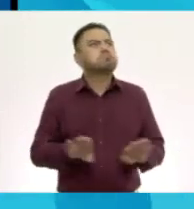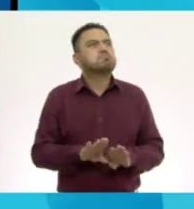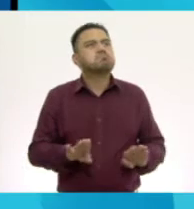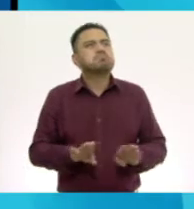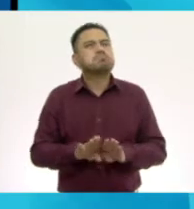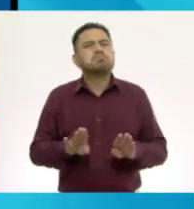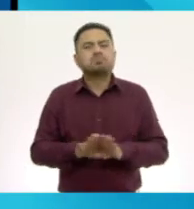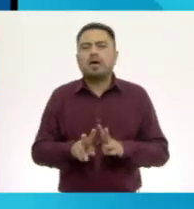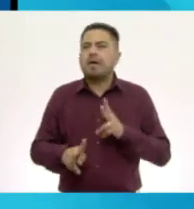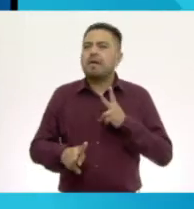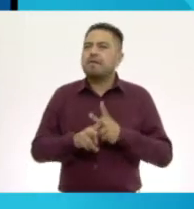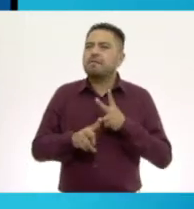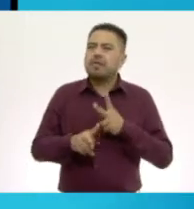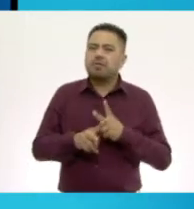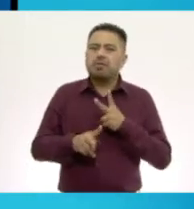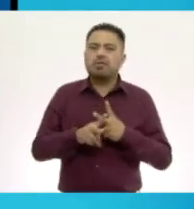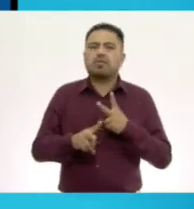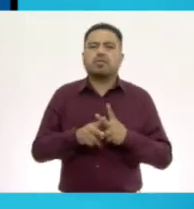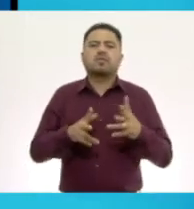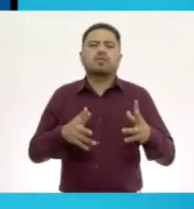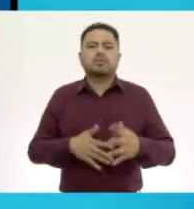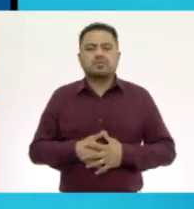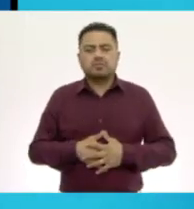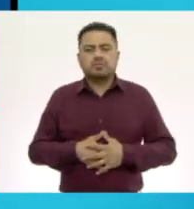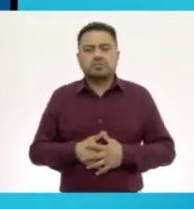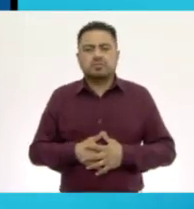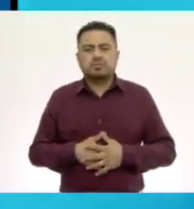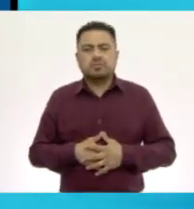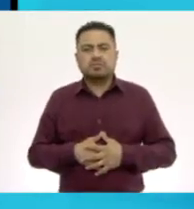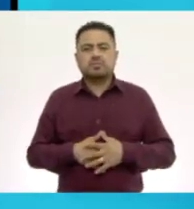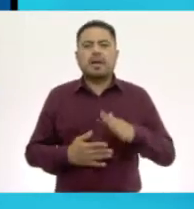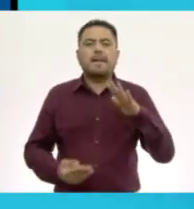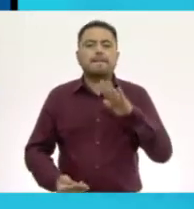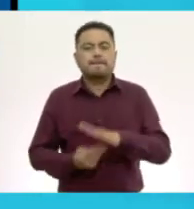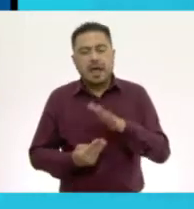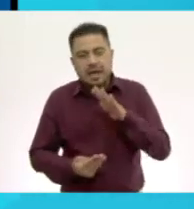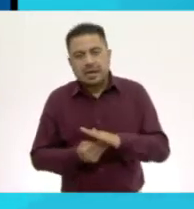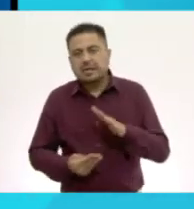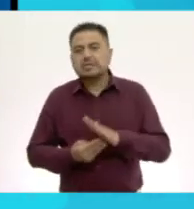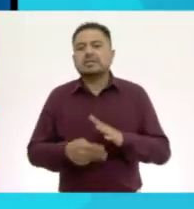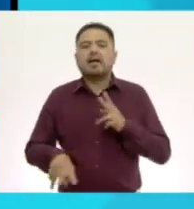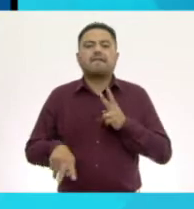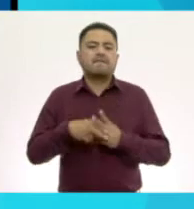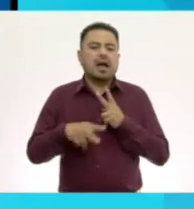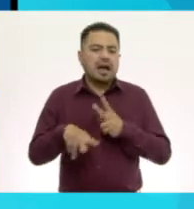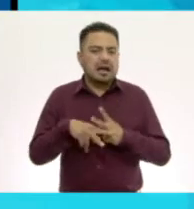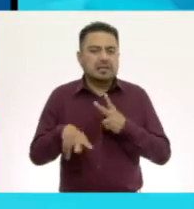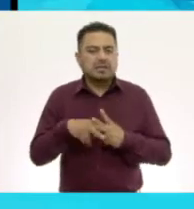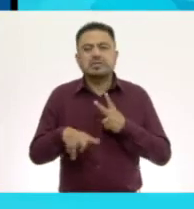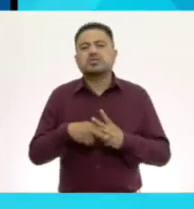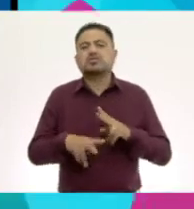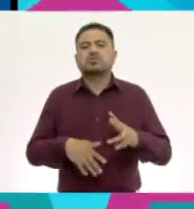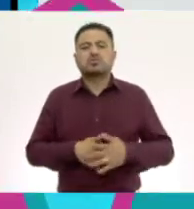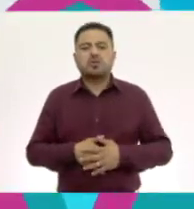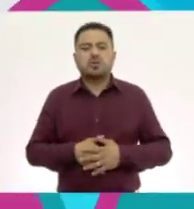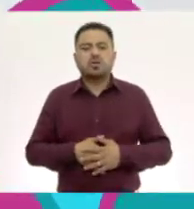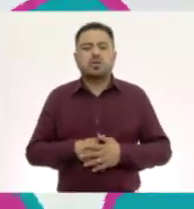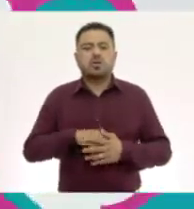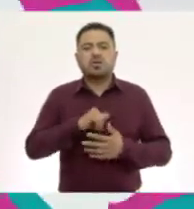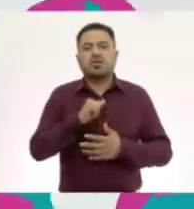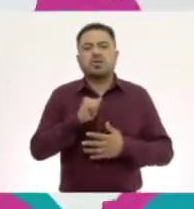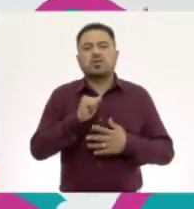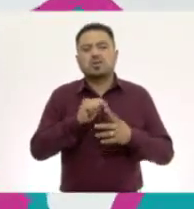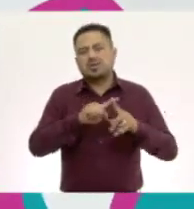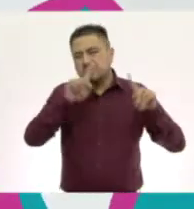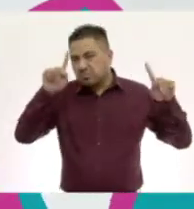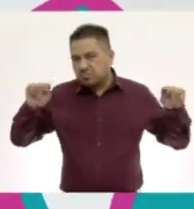Como vidrios, mesas, vasos, pósters.